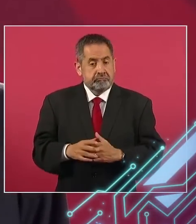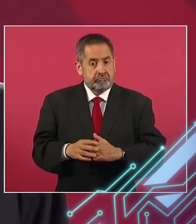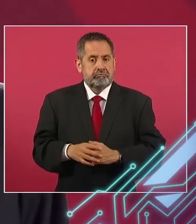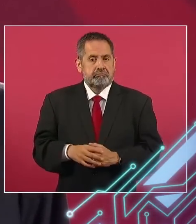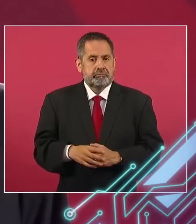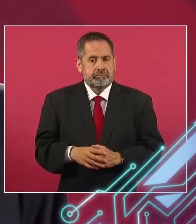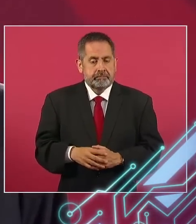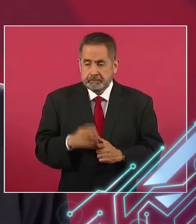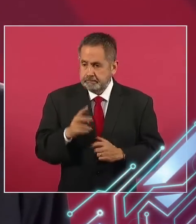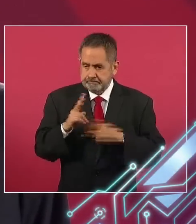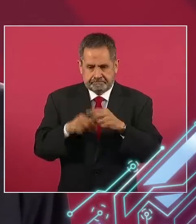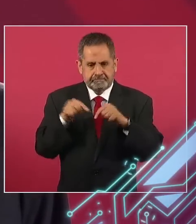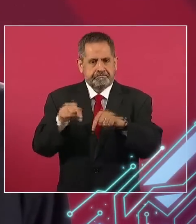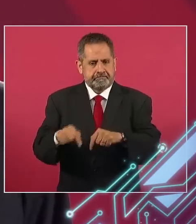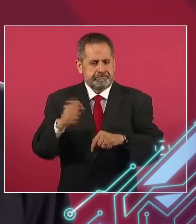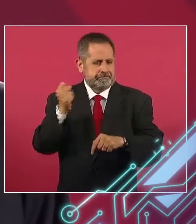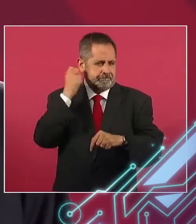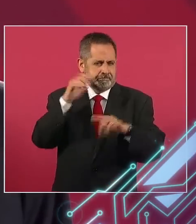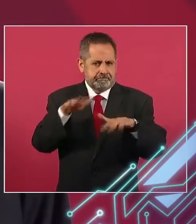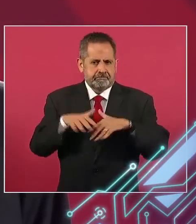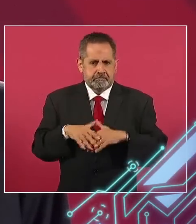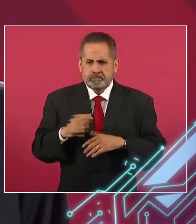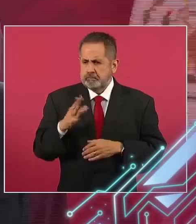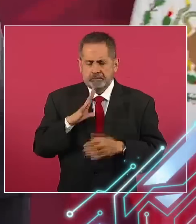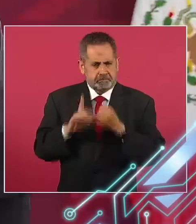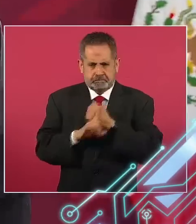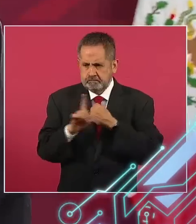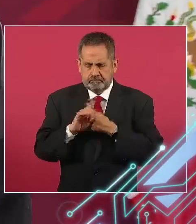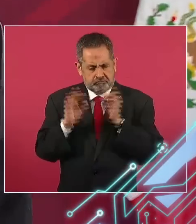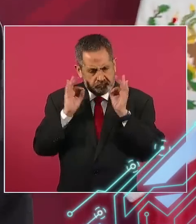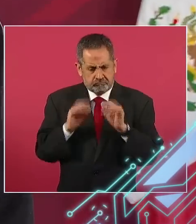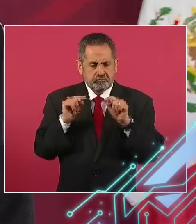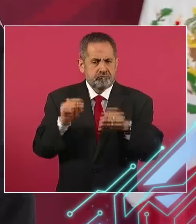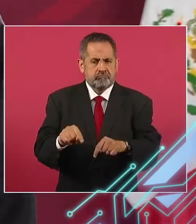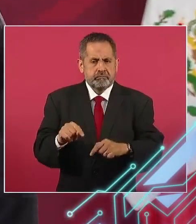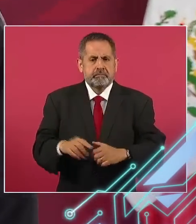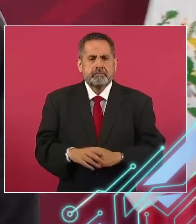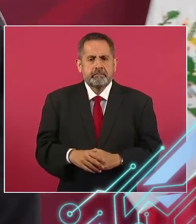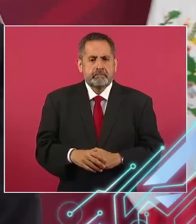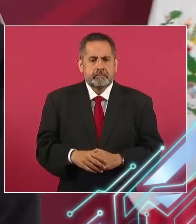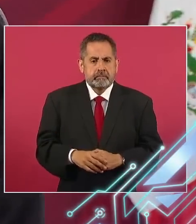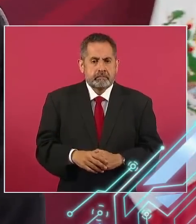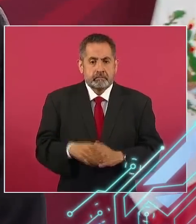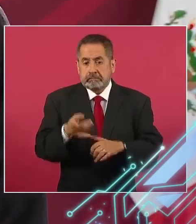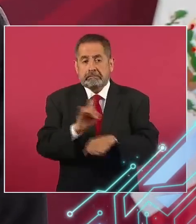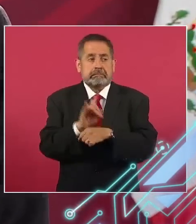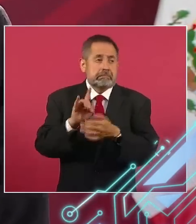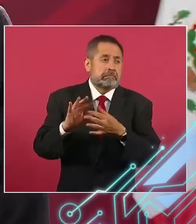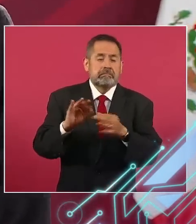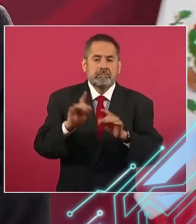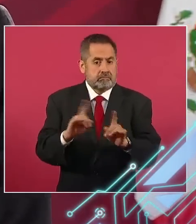de hacerlo. Y no hay ningún inconveniente. Y no hay simulación.